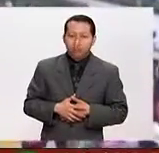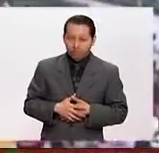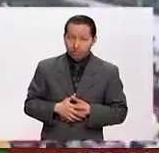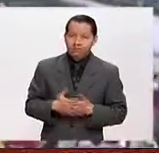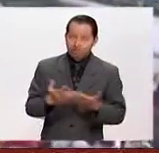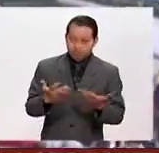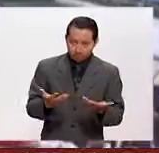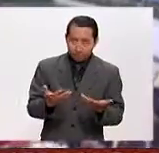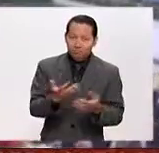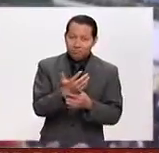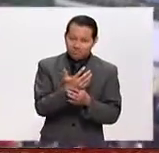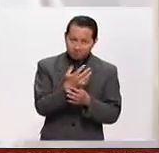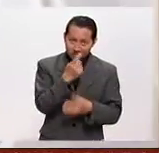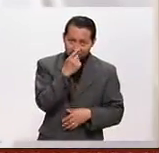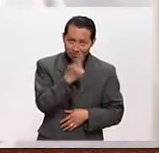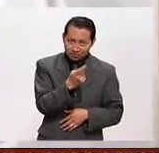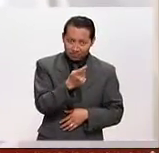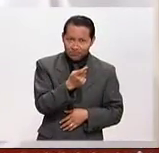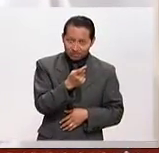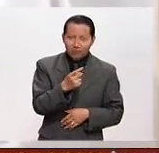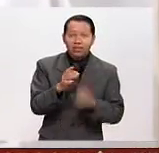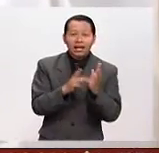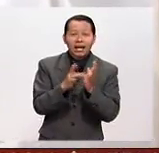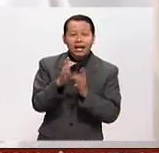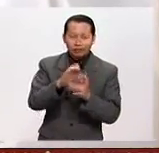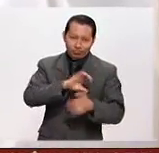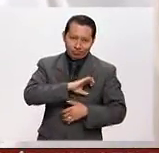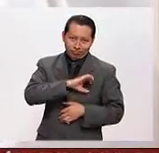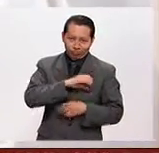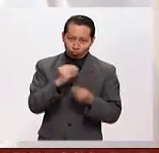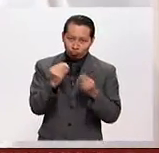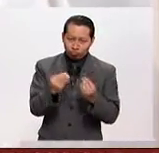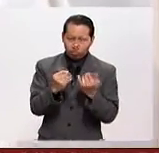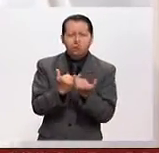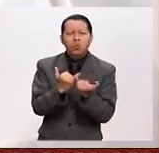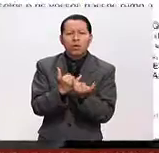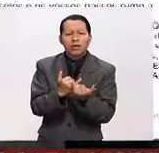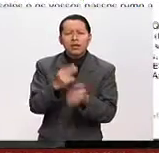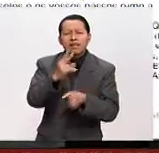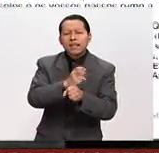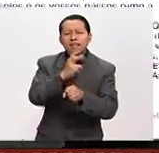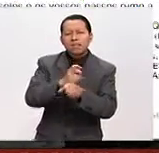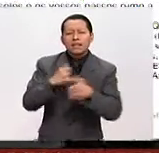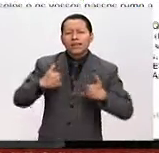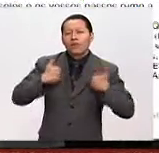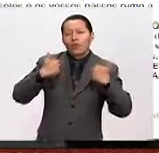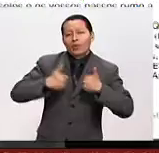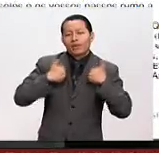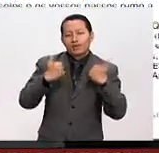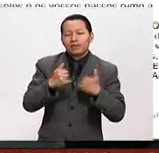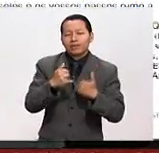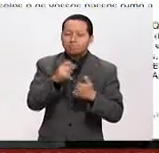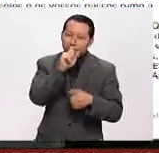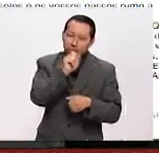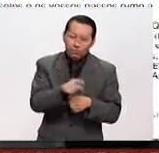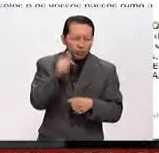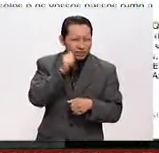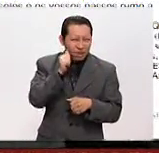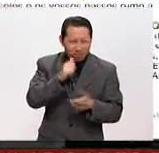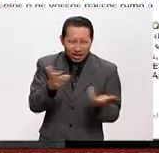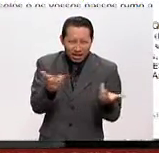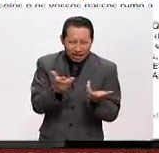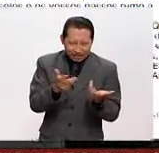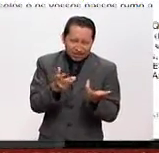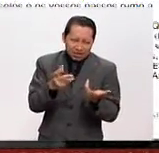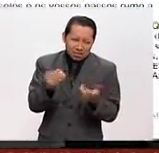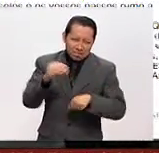Bueno, él dice que Jesús los quiere mucho, invita a participar a todos los jóvenes, él pues es muy activo en las redes sociales, lo hemos